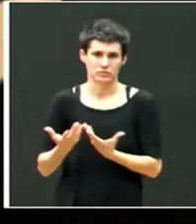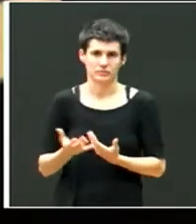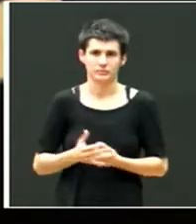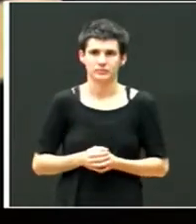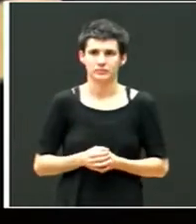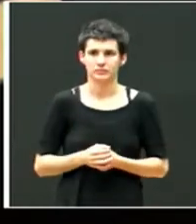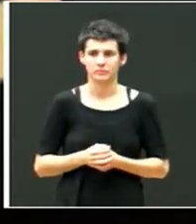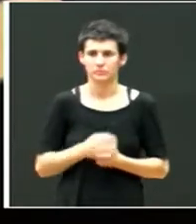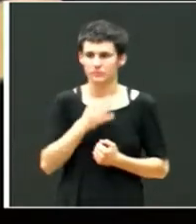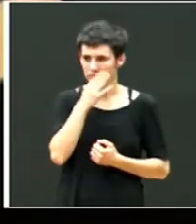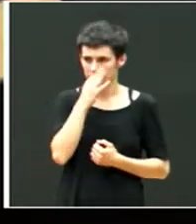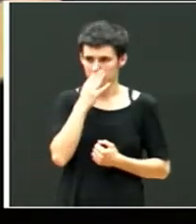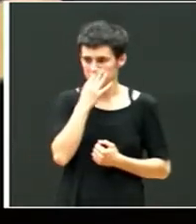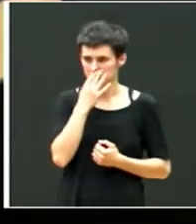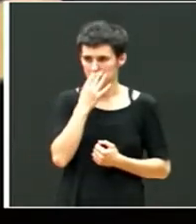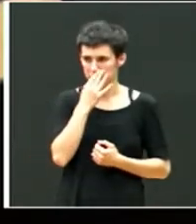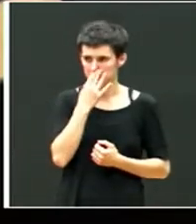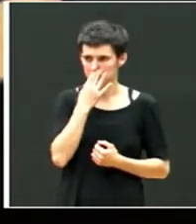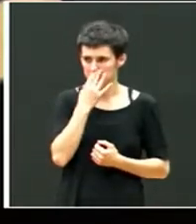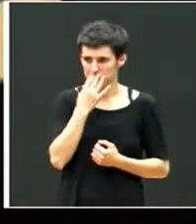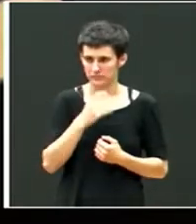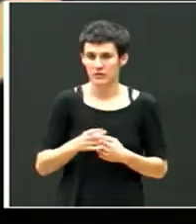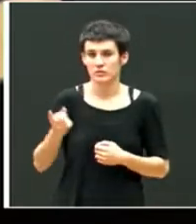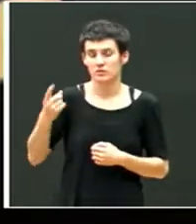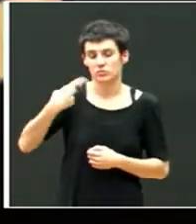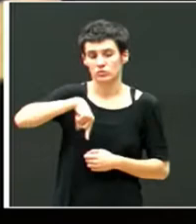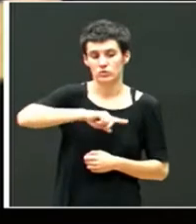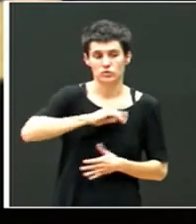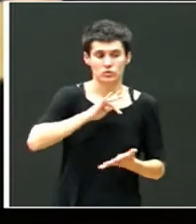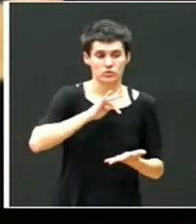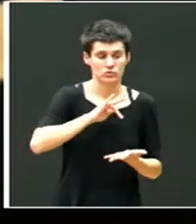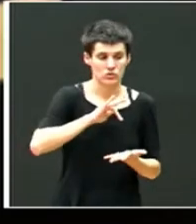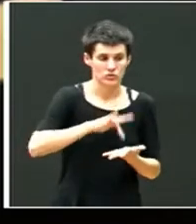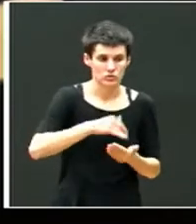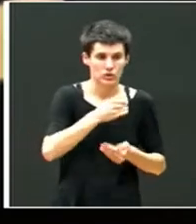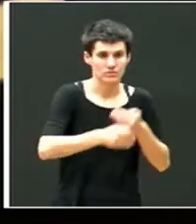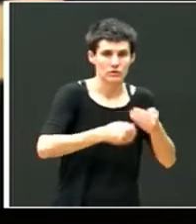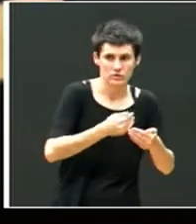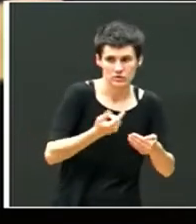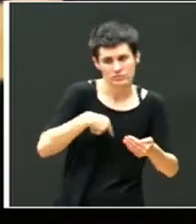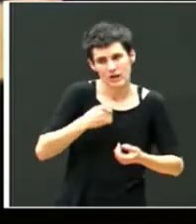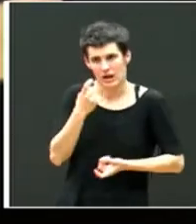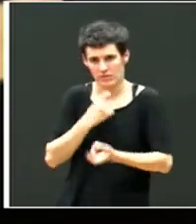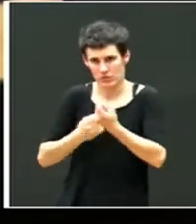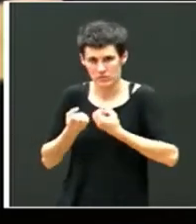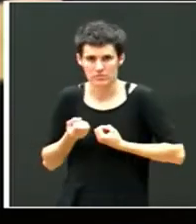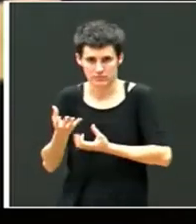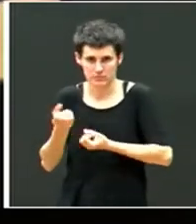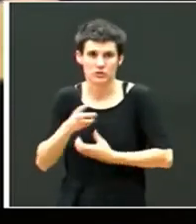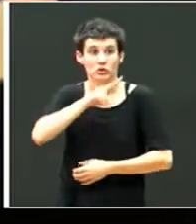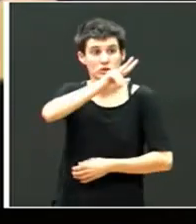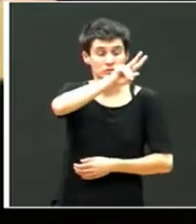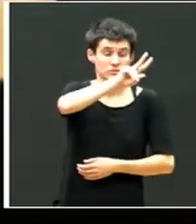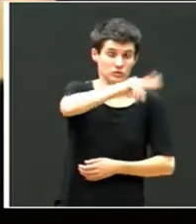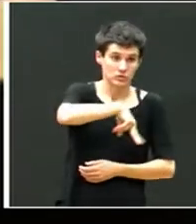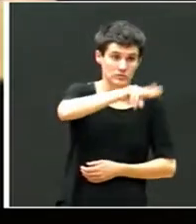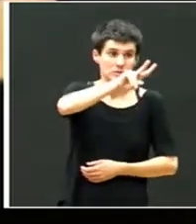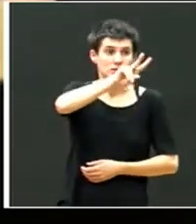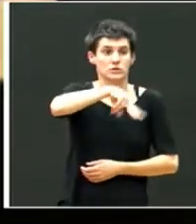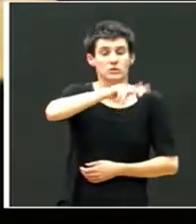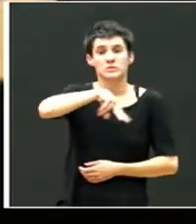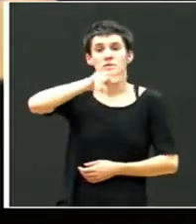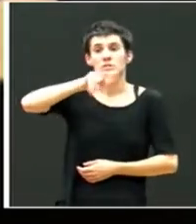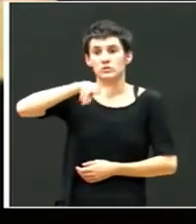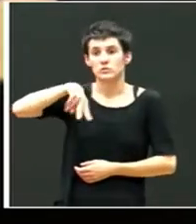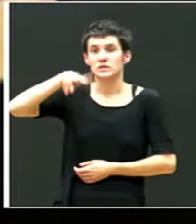los pasos principales que íbamos realizando. También cada dos meses nos solíamos reunir con dos psicólogas de Lauca,